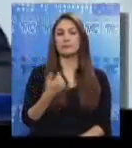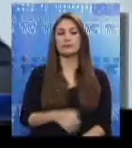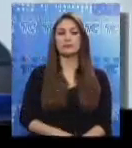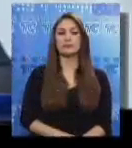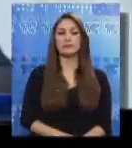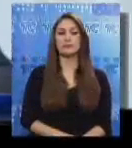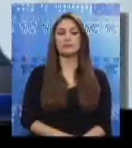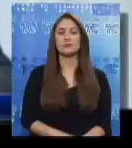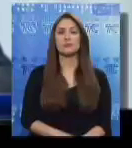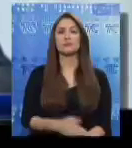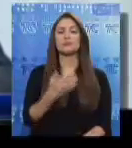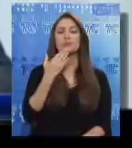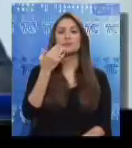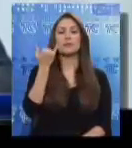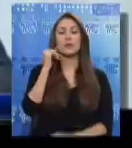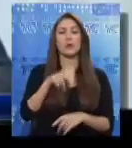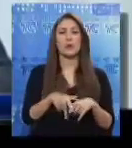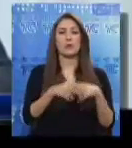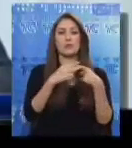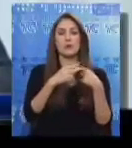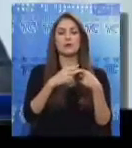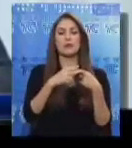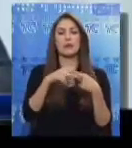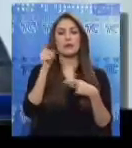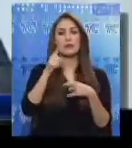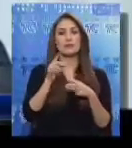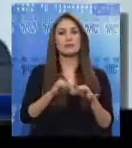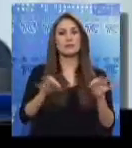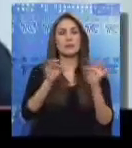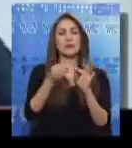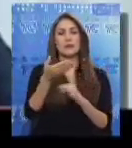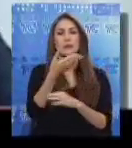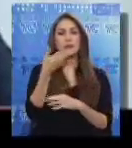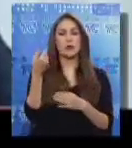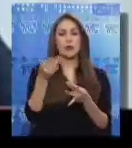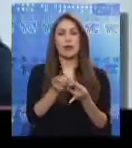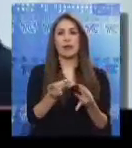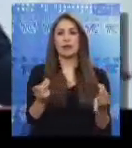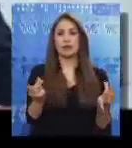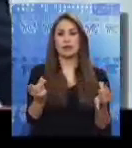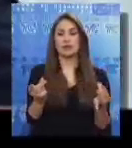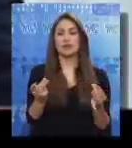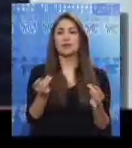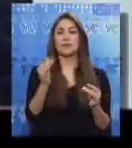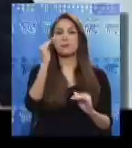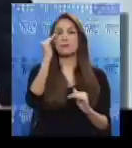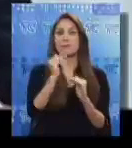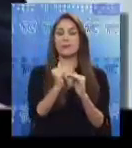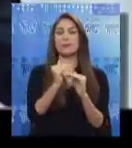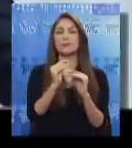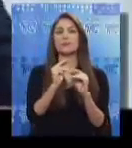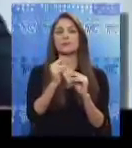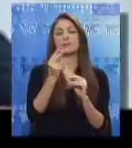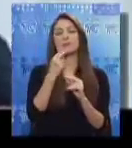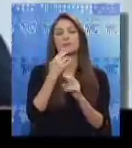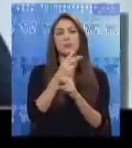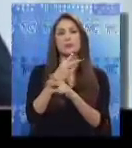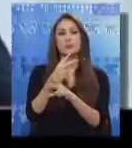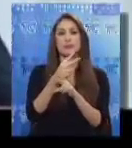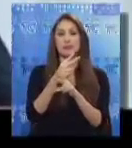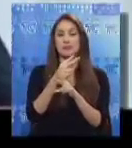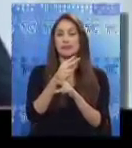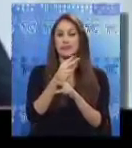los pilotos para recuperación mejorada, el riesgo va a ser asumido por la